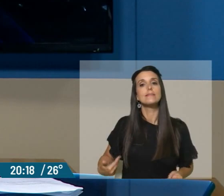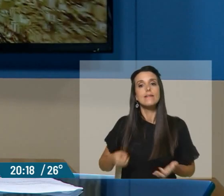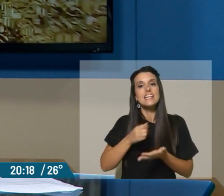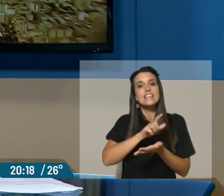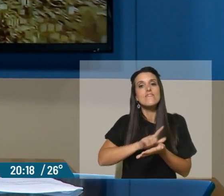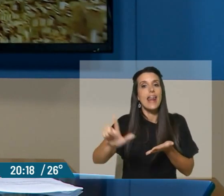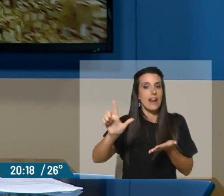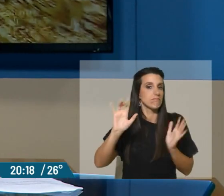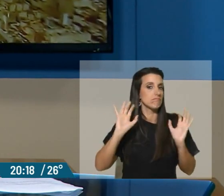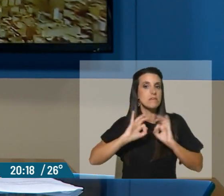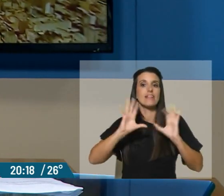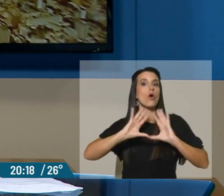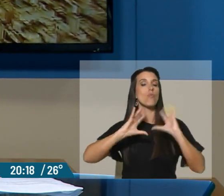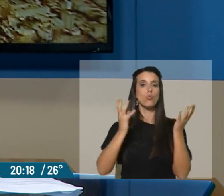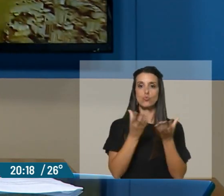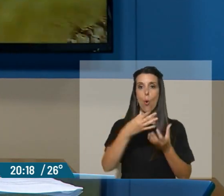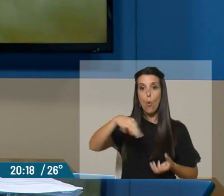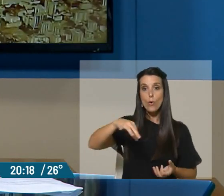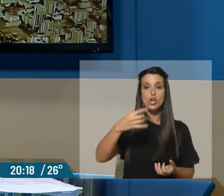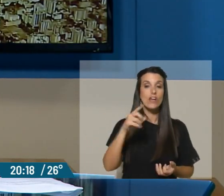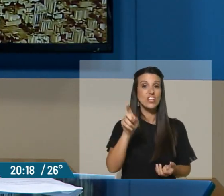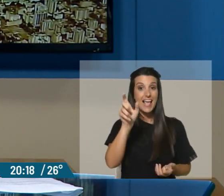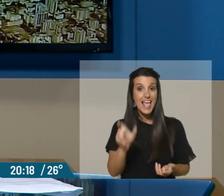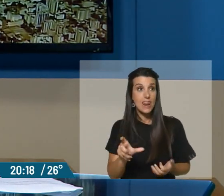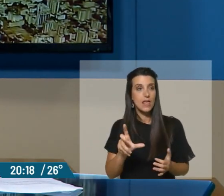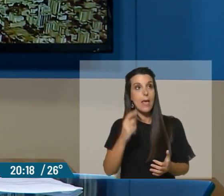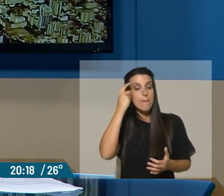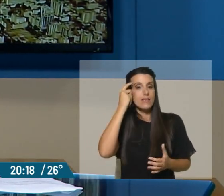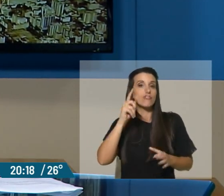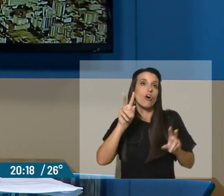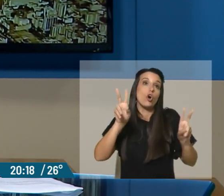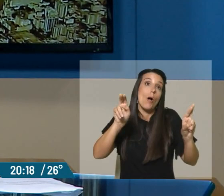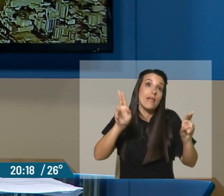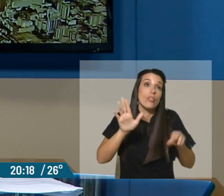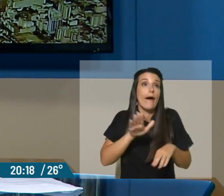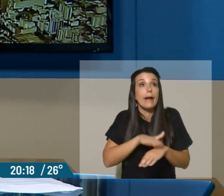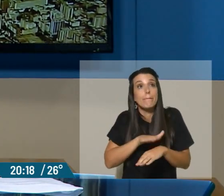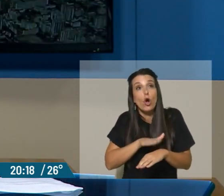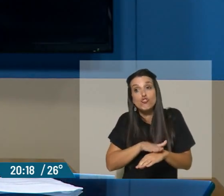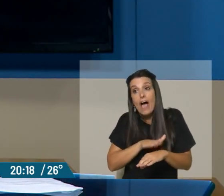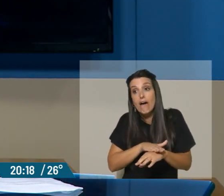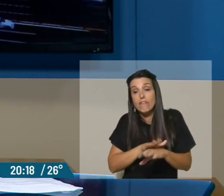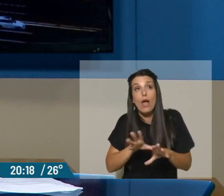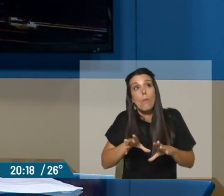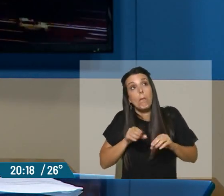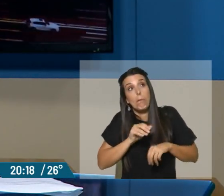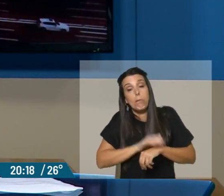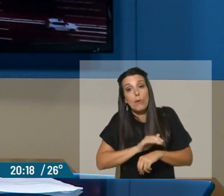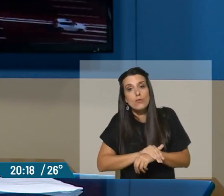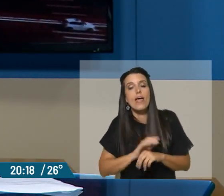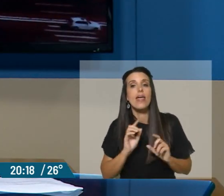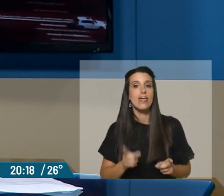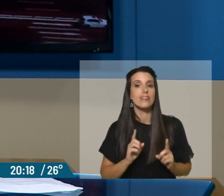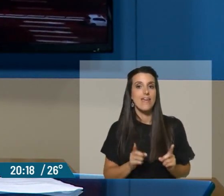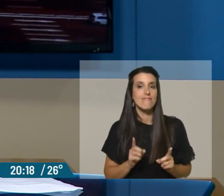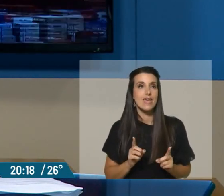libertario del mundo. Por lo tanto, está asumiendo, esto lo pongo entre comillas, una cierta responsabilidad de encarnar